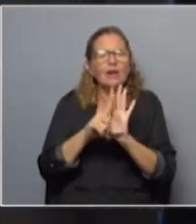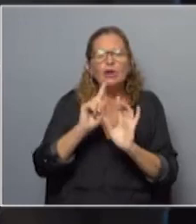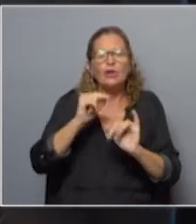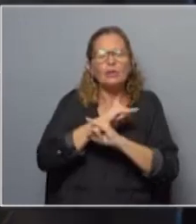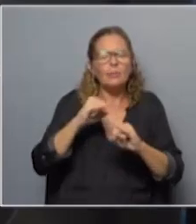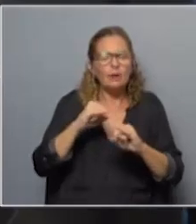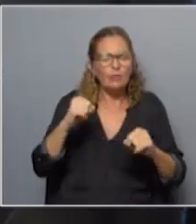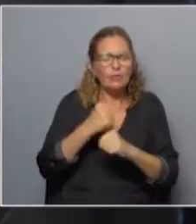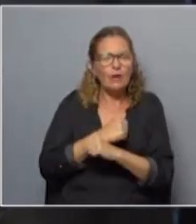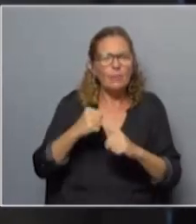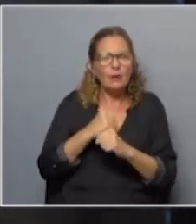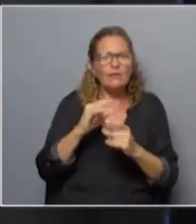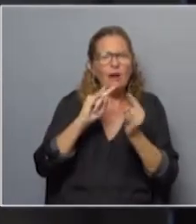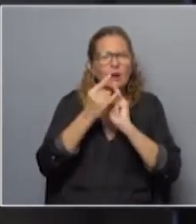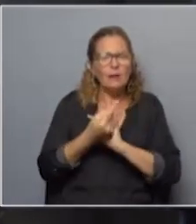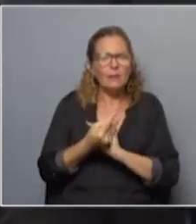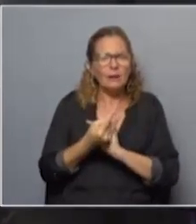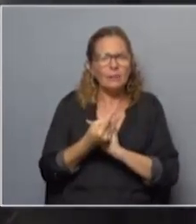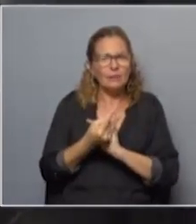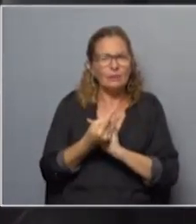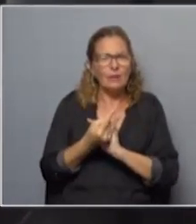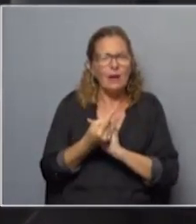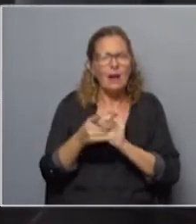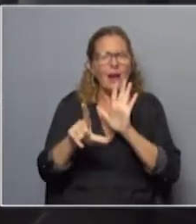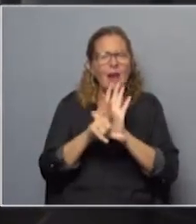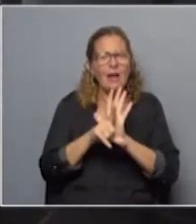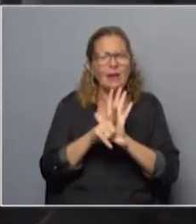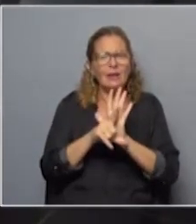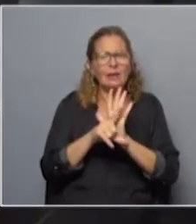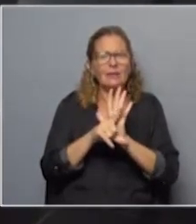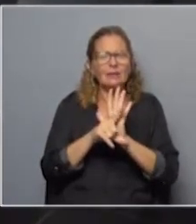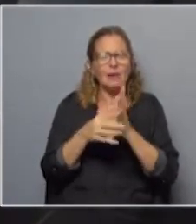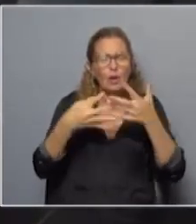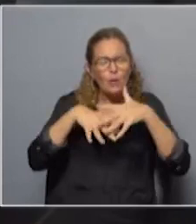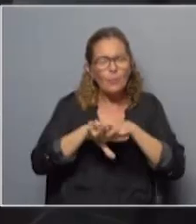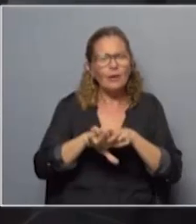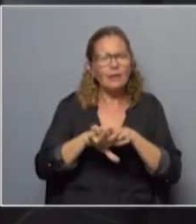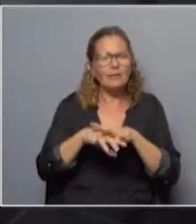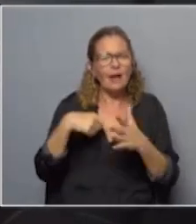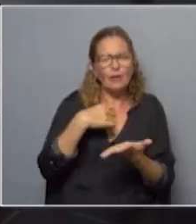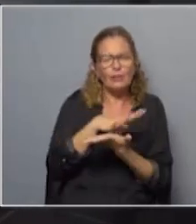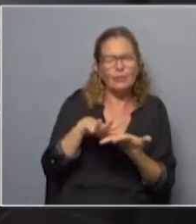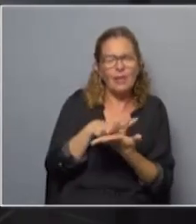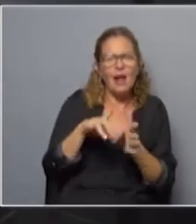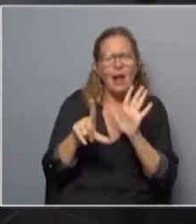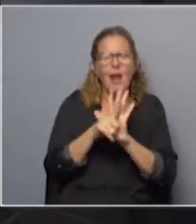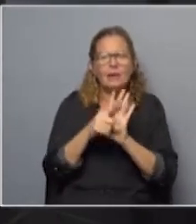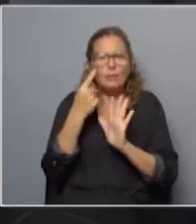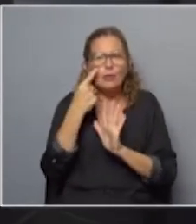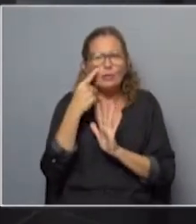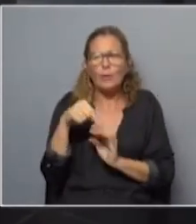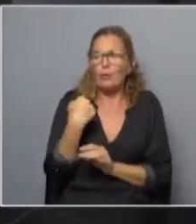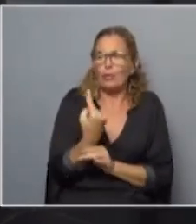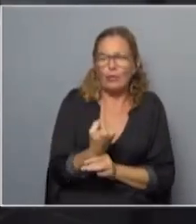cuando se aprueba en el Parlamento, por la vía que sea. La ley tiene que incorporarse en la sociedad. La ley tiene que ser conocida por la